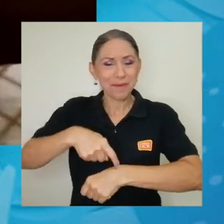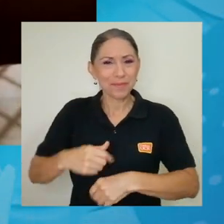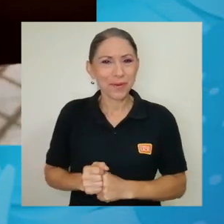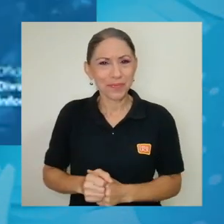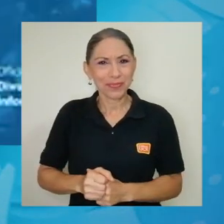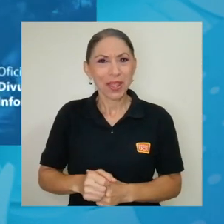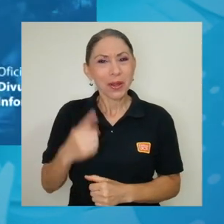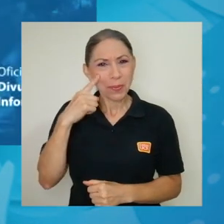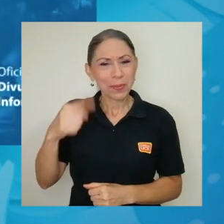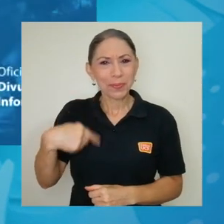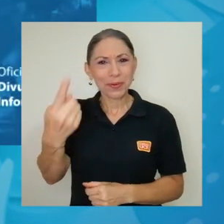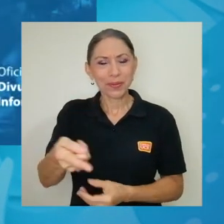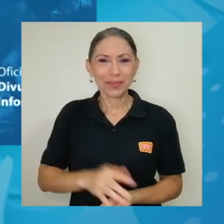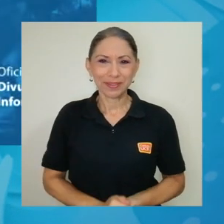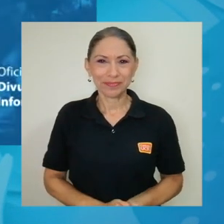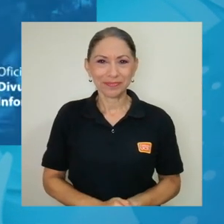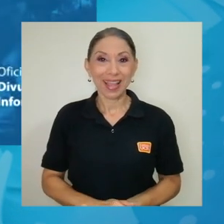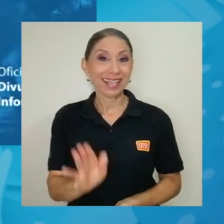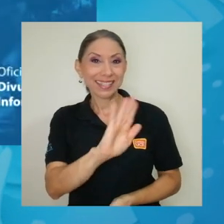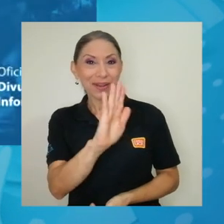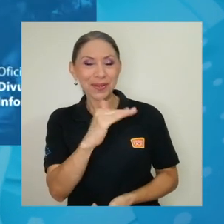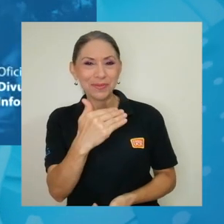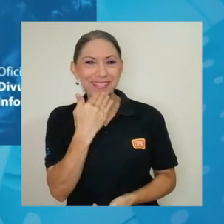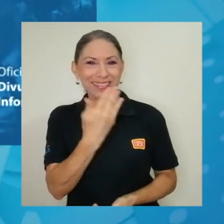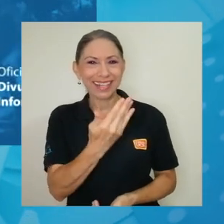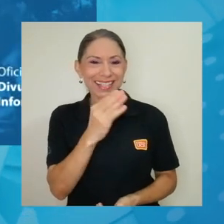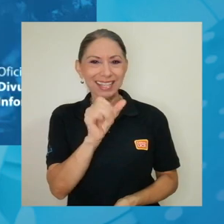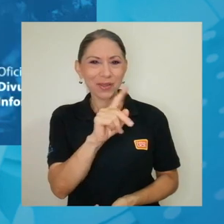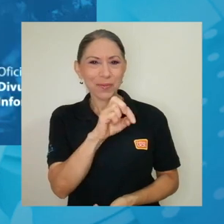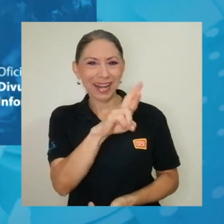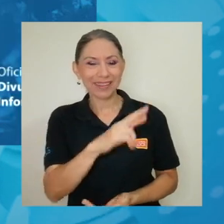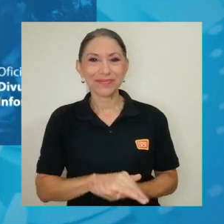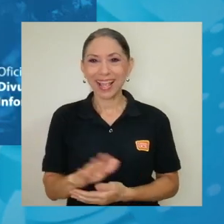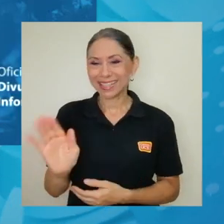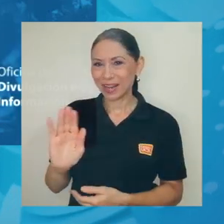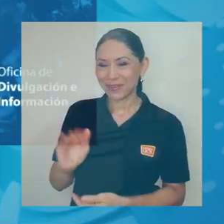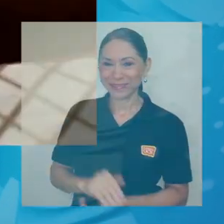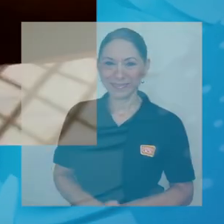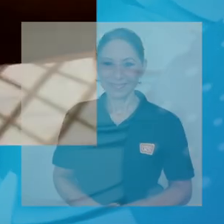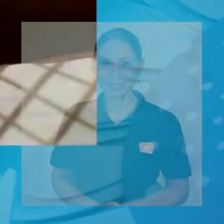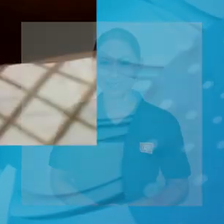y nos vemos pronto. Hasta luego. Muchísimas gracias, Don Omar. Hasta luego. luego. Hasta